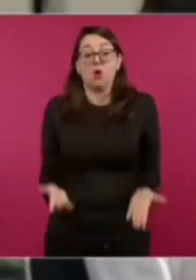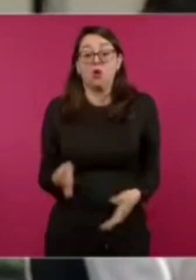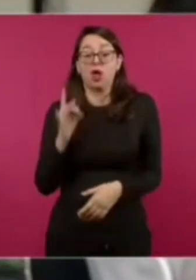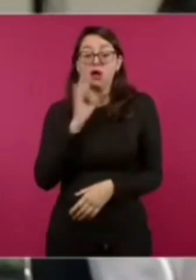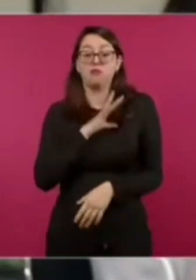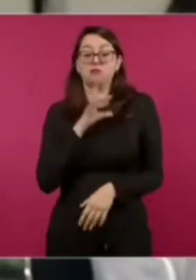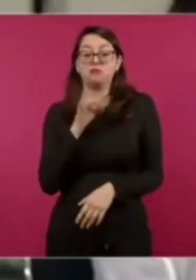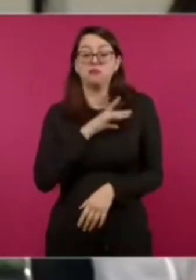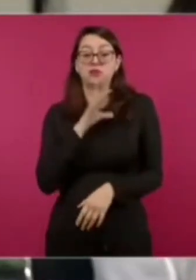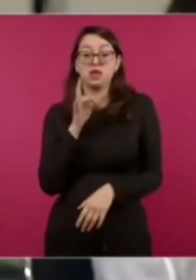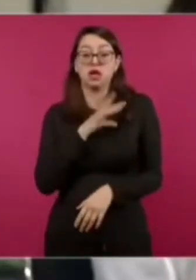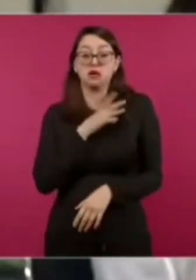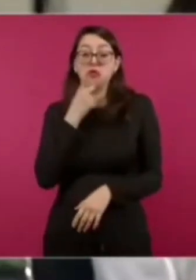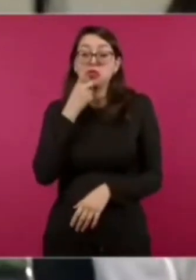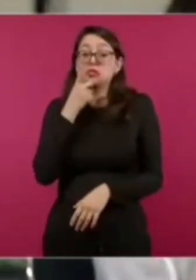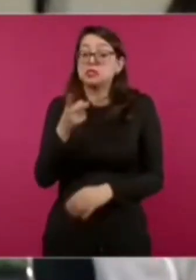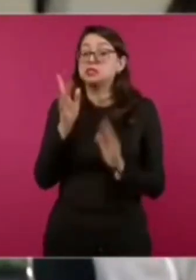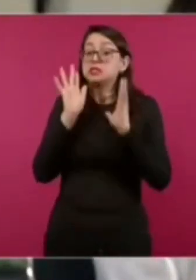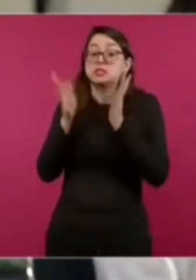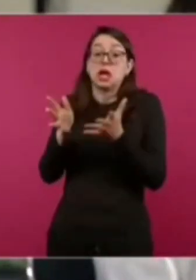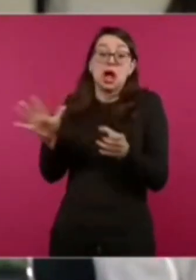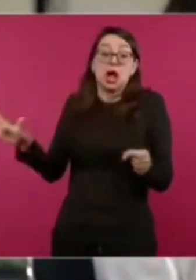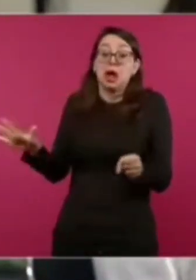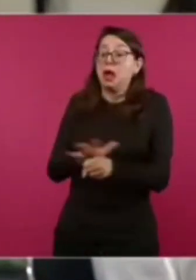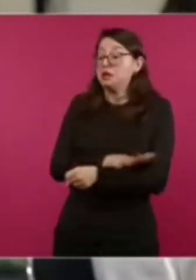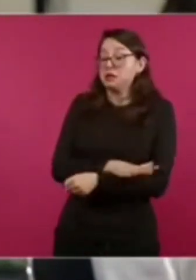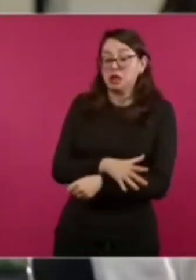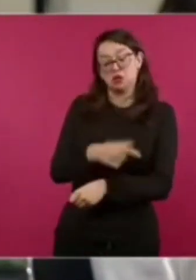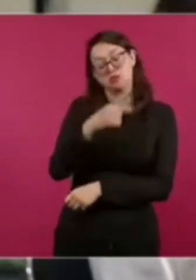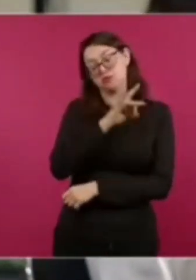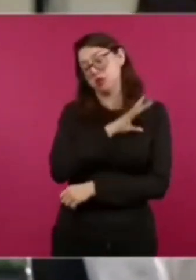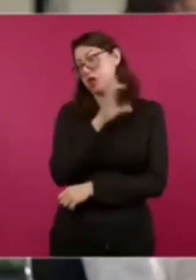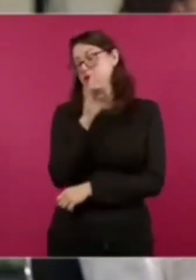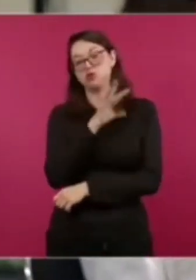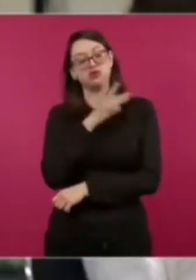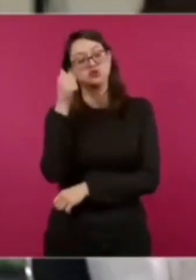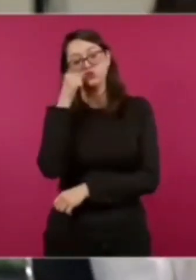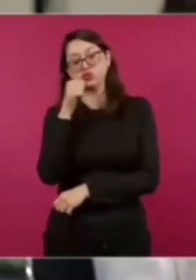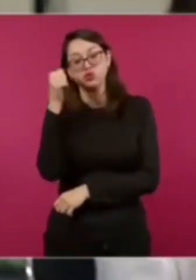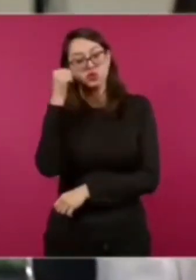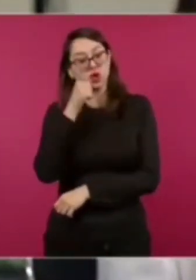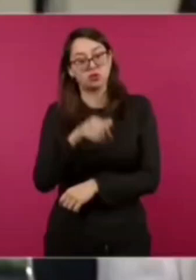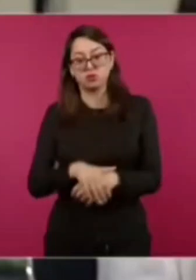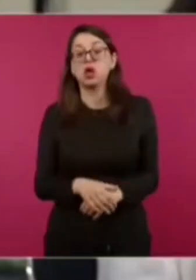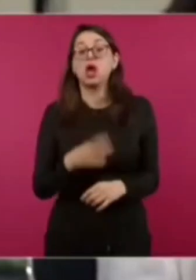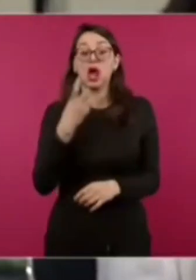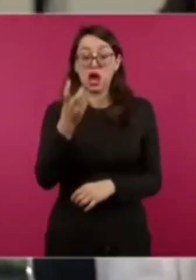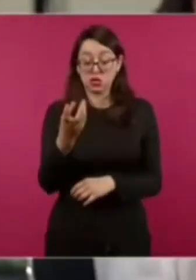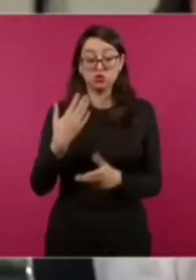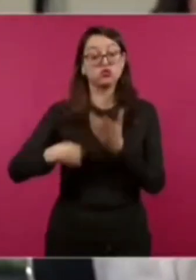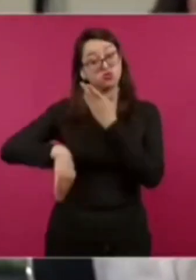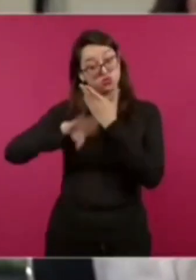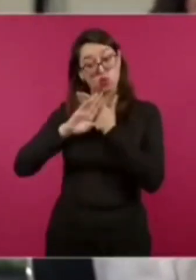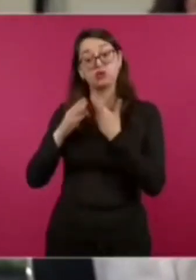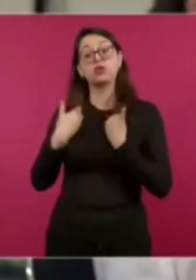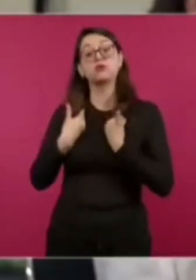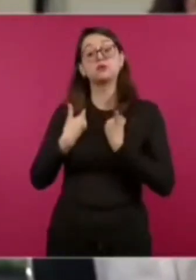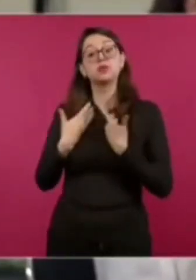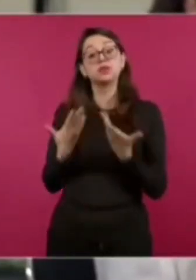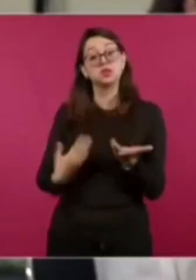porque ya está lleno, por ejemplo, o otra cosa que me dijera. Bueno, pues eso es aplicar represión, presidente,